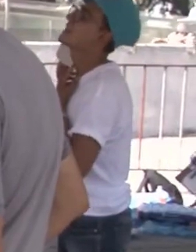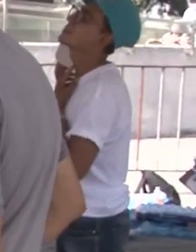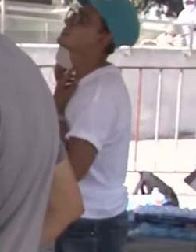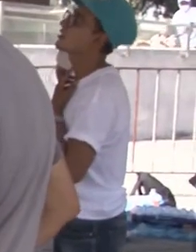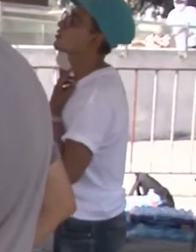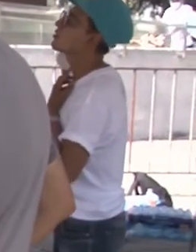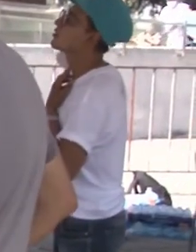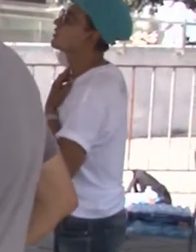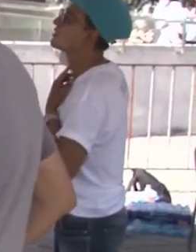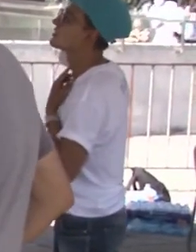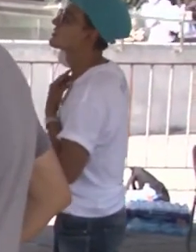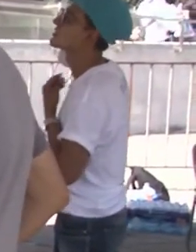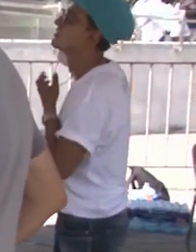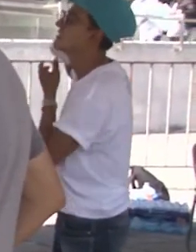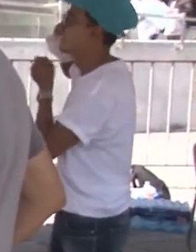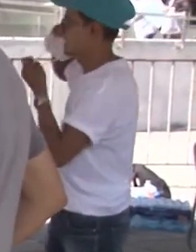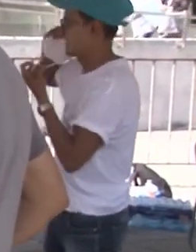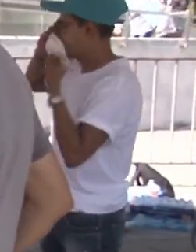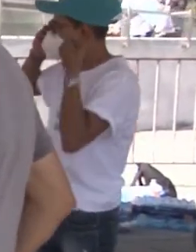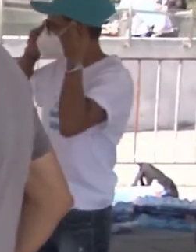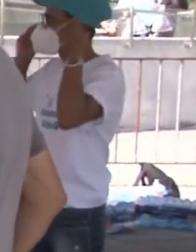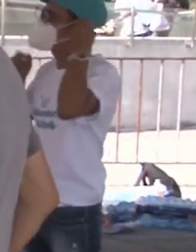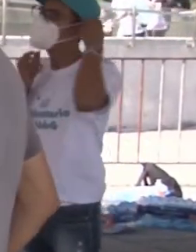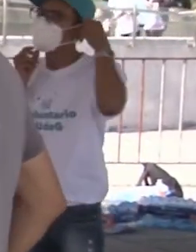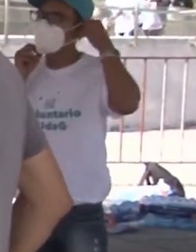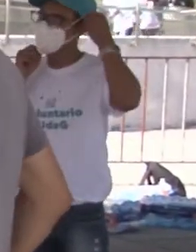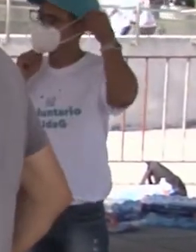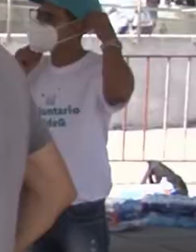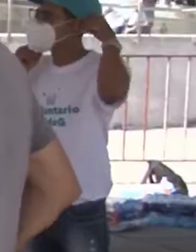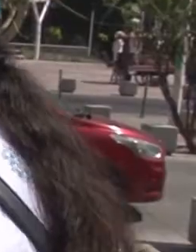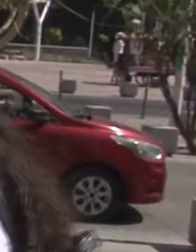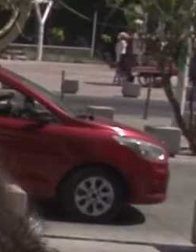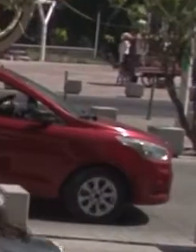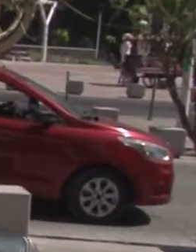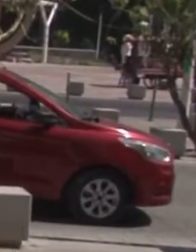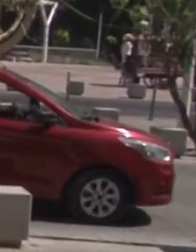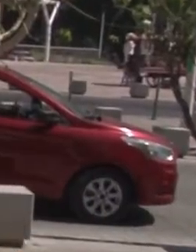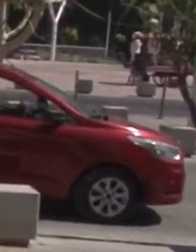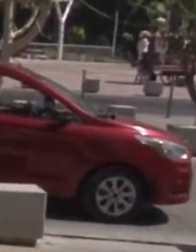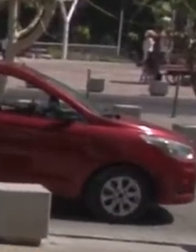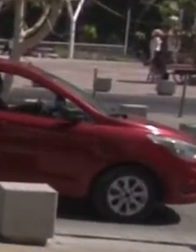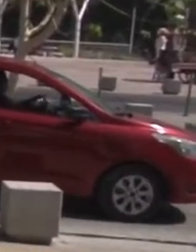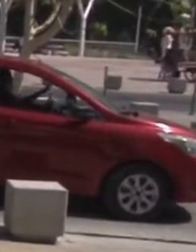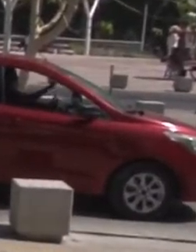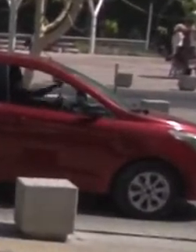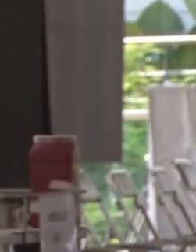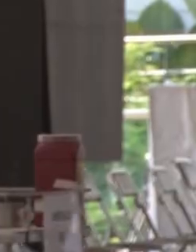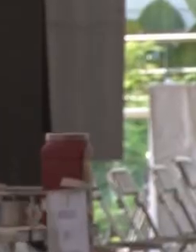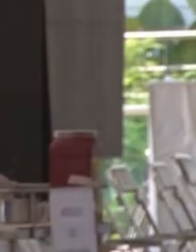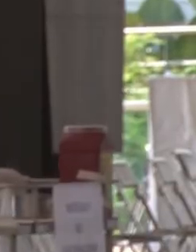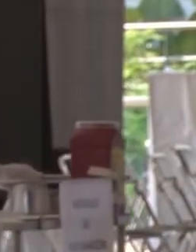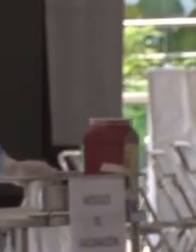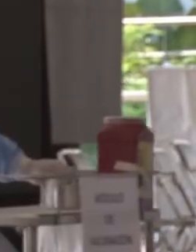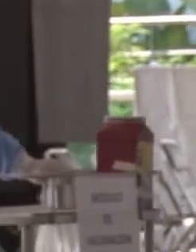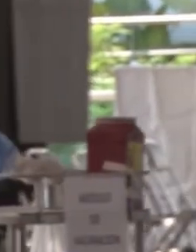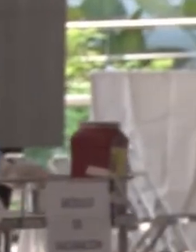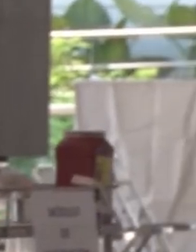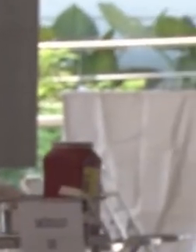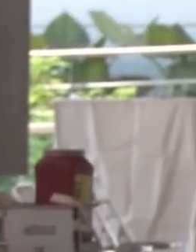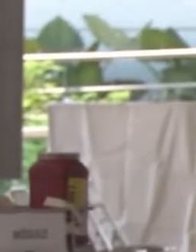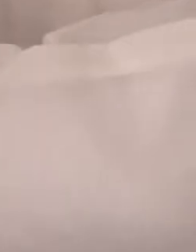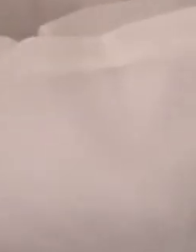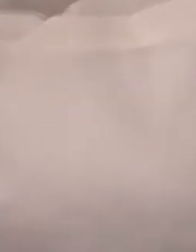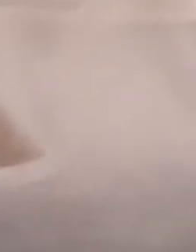ha participado en estas campañas de vacunación de Jalisco con 4,304 voluntarios. Reiteró que este